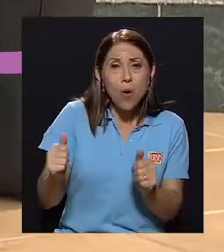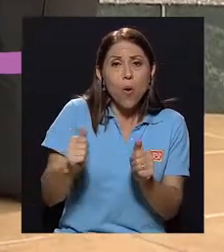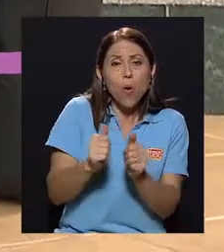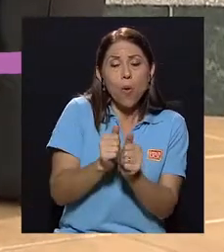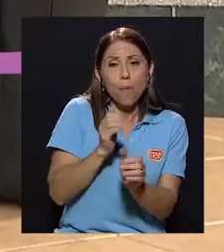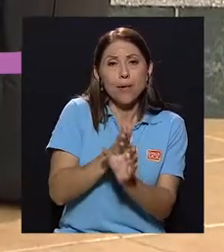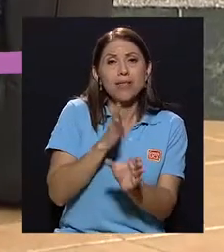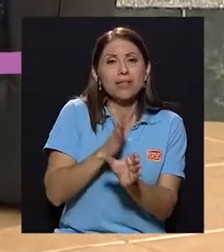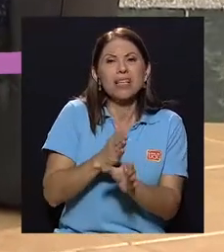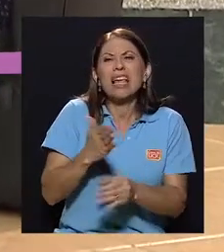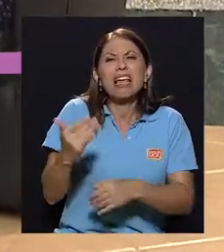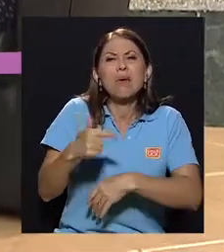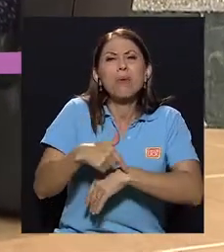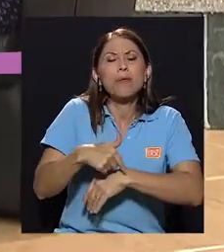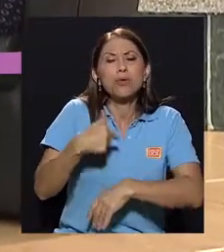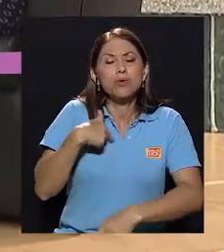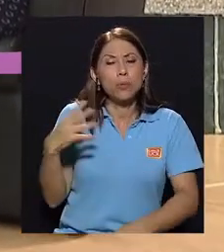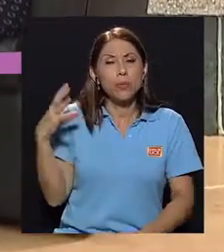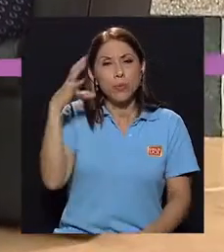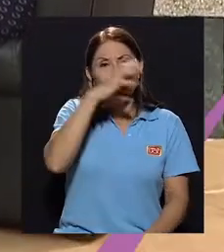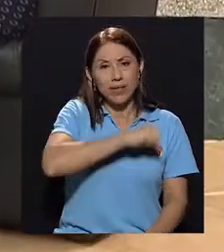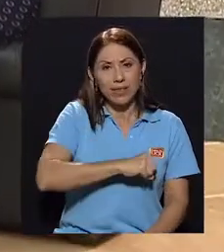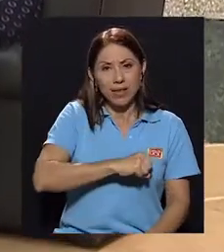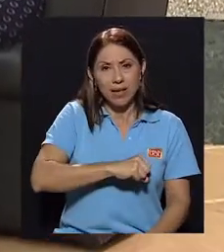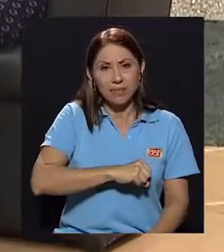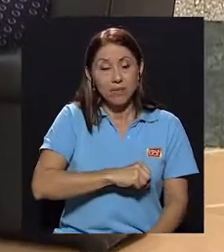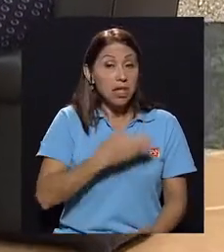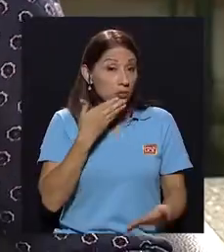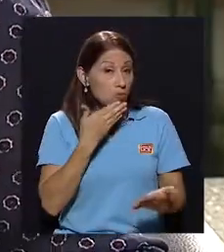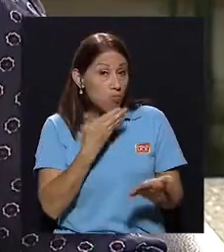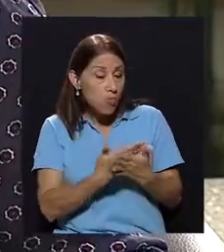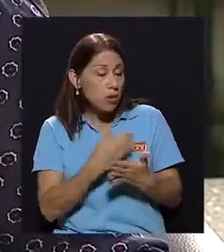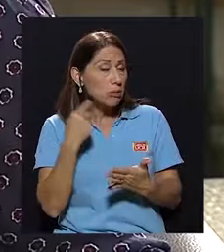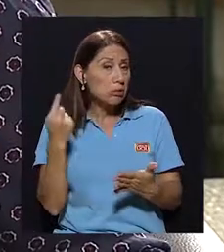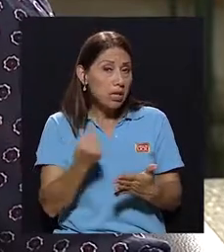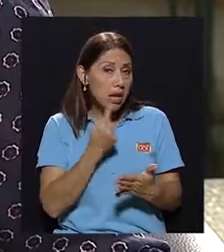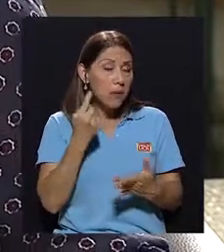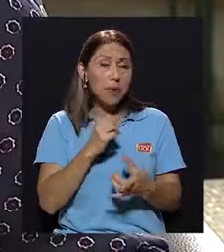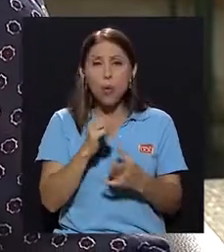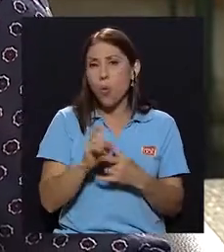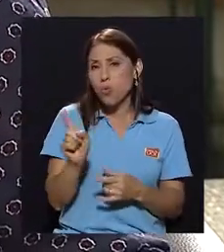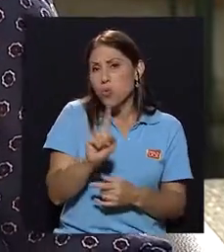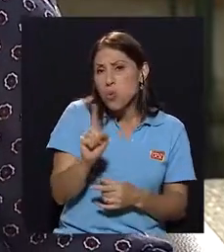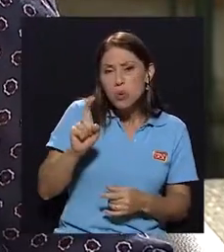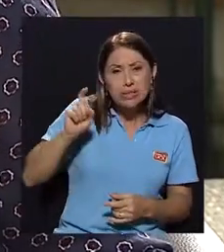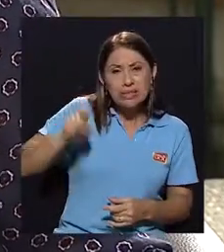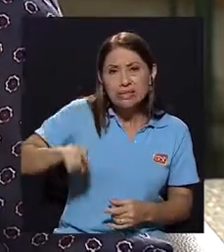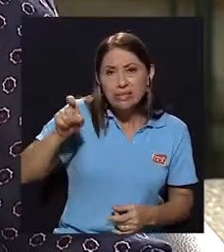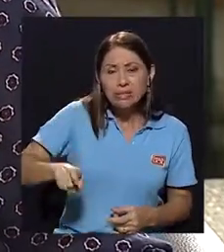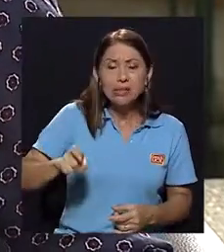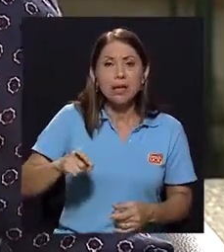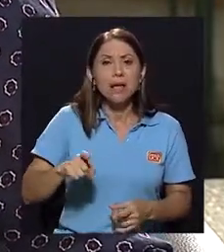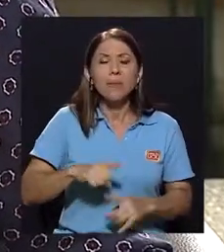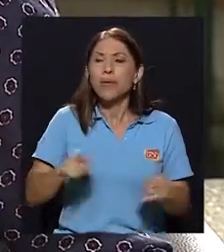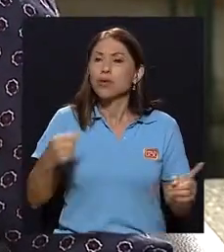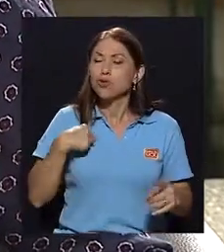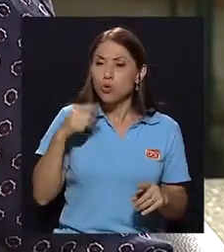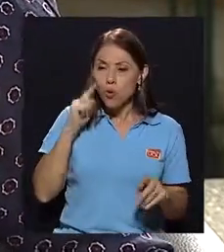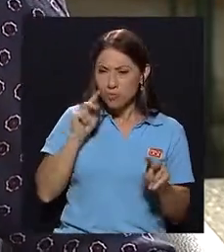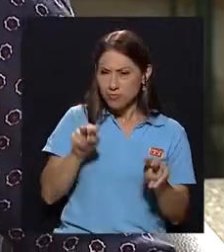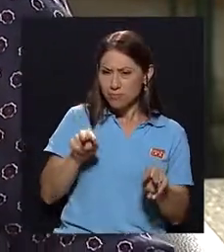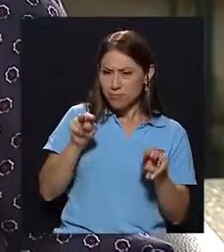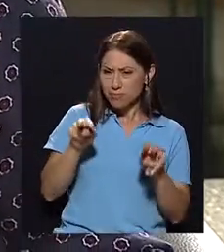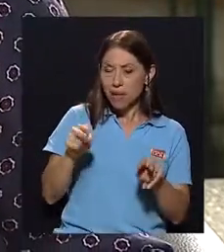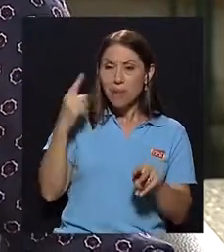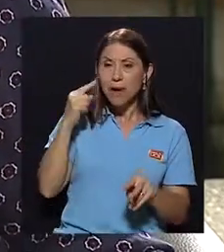acompañamiento psicológico? En todos los casos es saludable, no necesariamente, pero ¿qué cosas tengo que ver